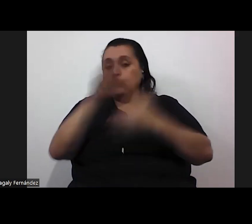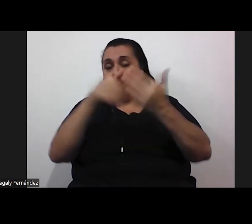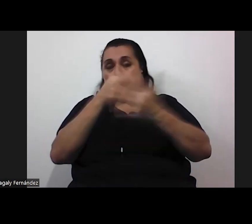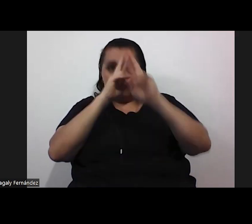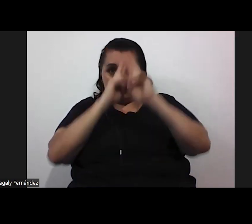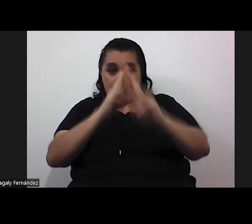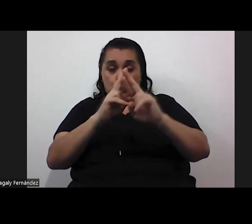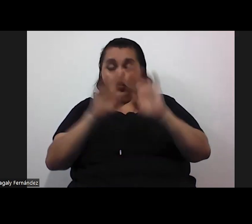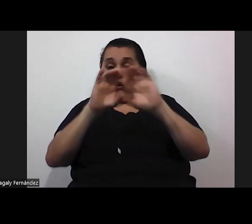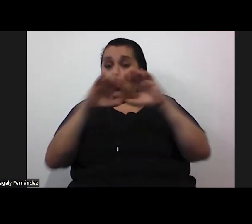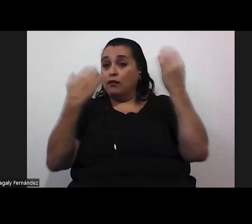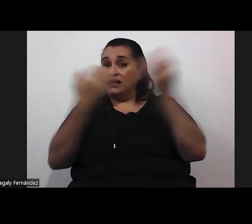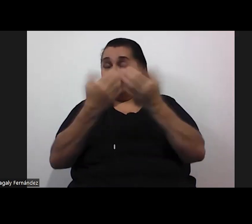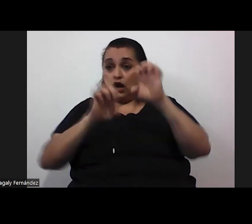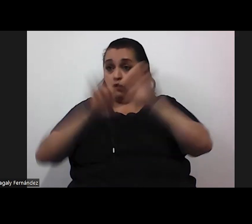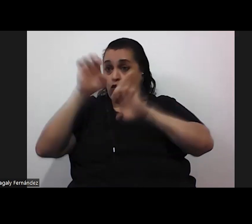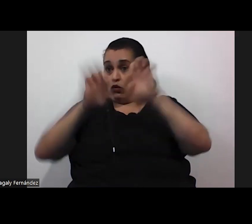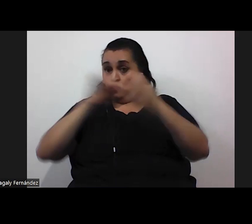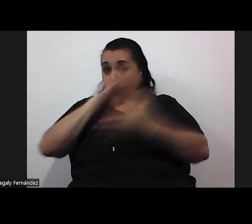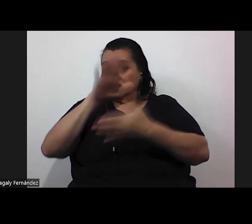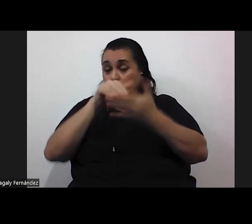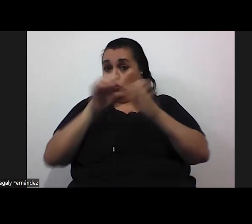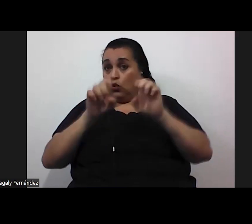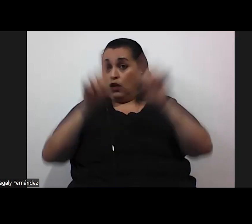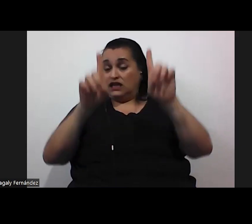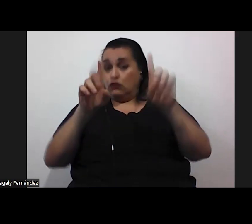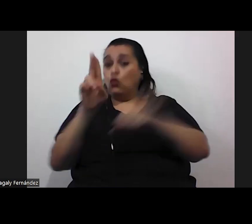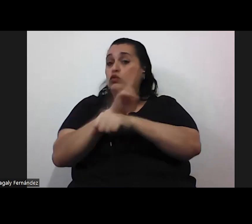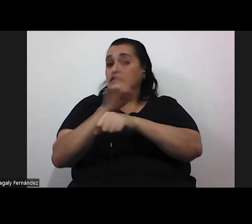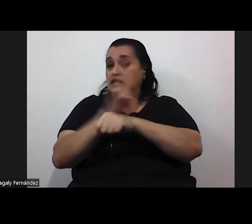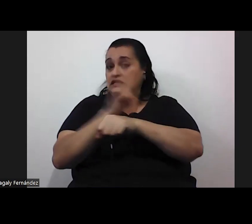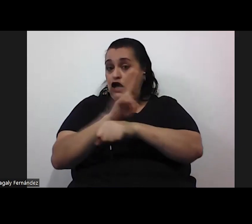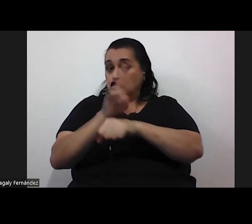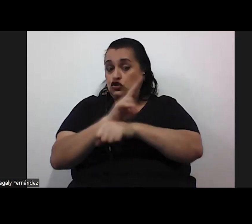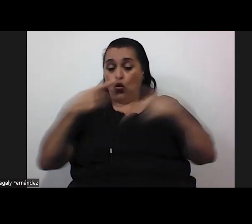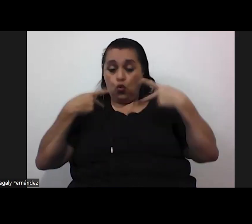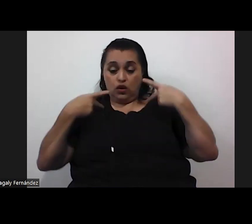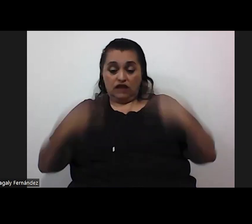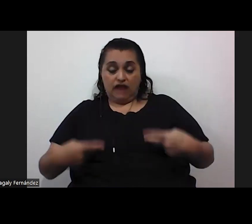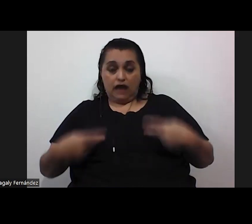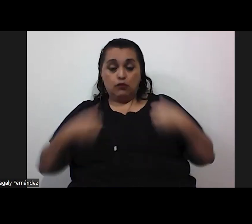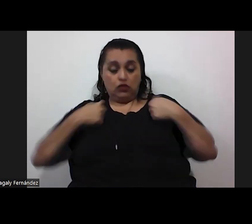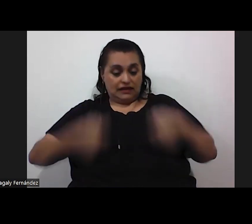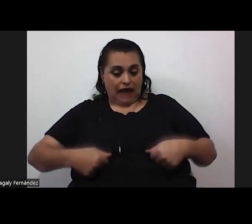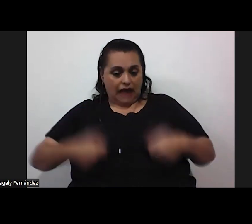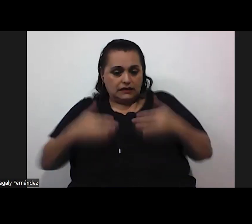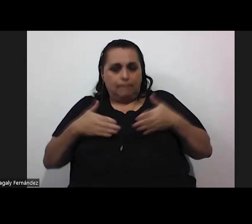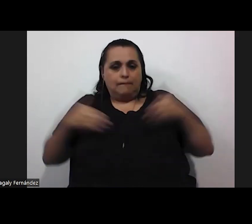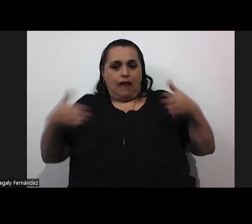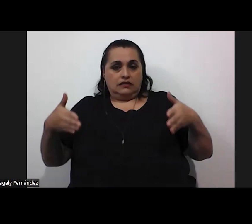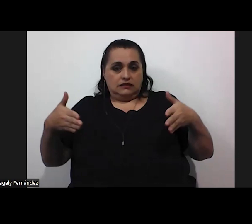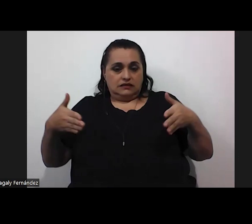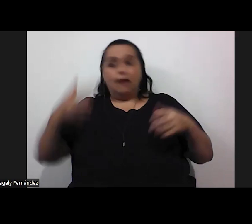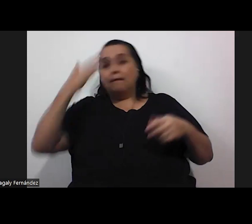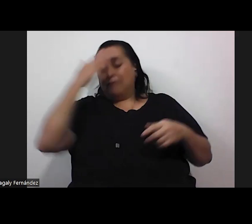comité de evaluación y los directores del centro educativo por ejemplo la utilización de uniformes una talla más verdad que les ayude a las personas